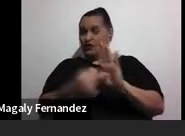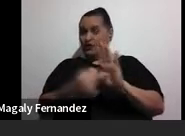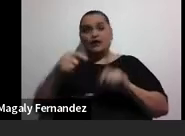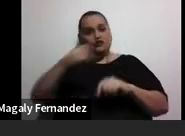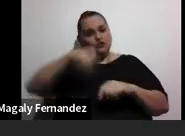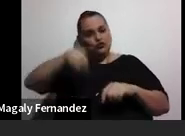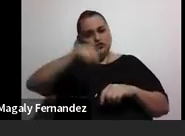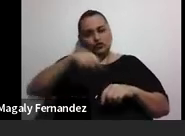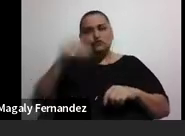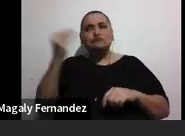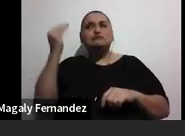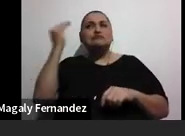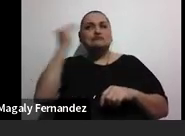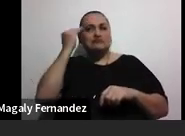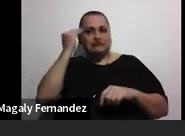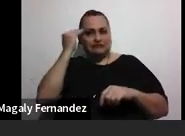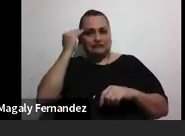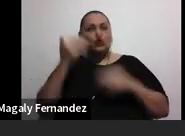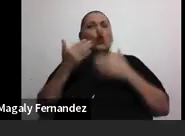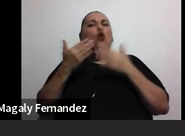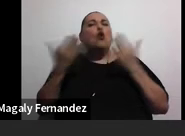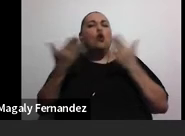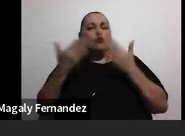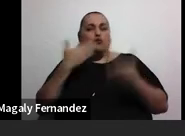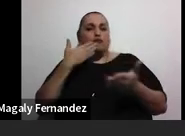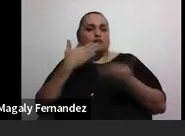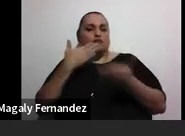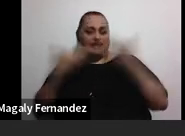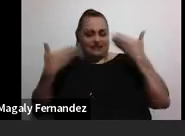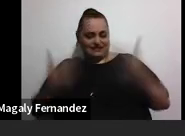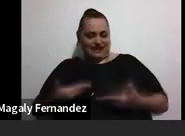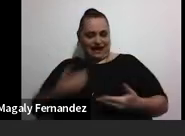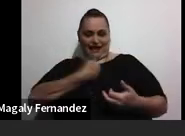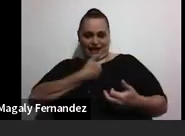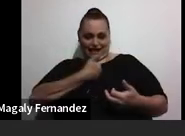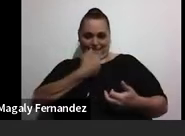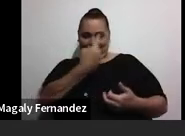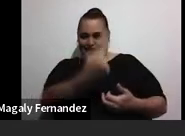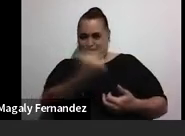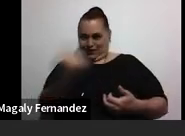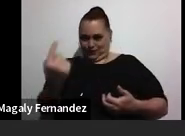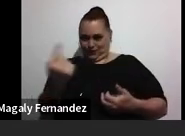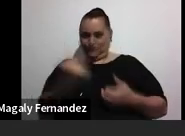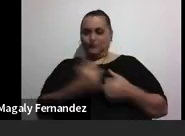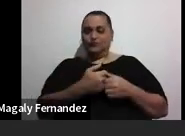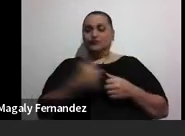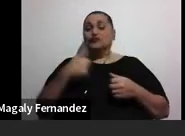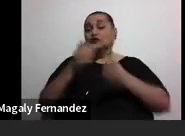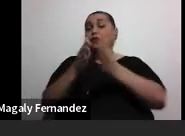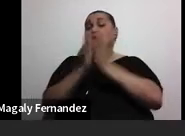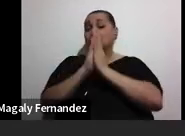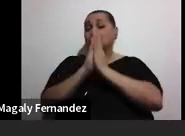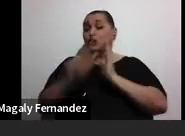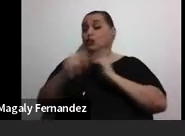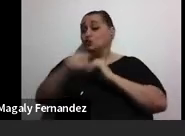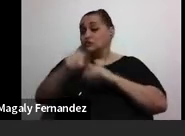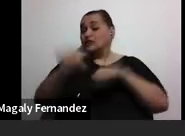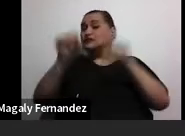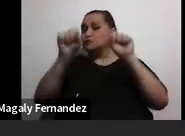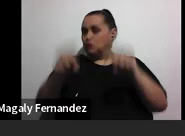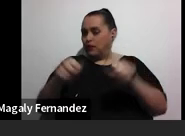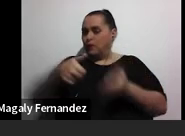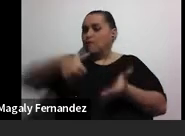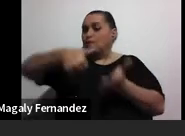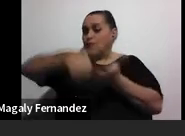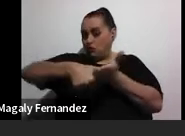digamos, cómo está el bienestar en nosotros. Les voy a pedir si ustedes pueden votar, si alguno o